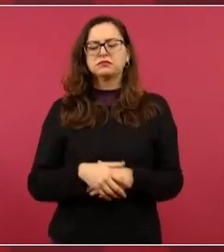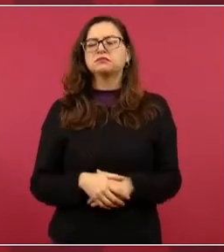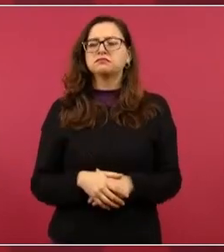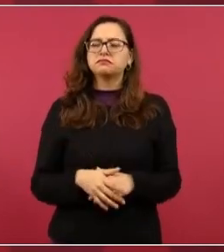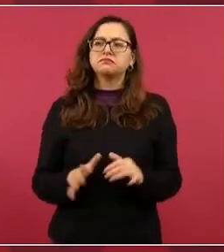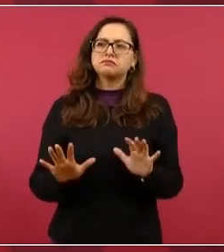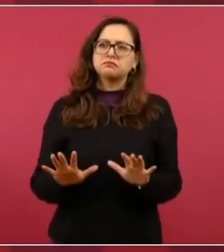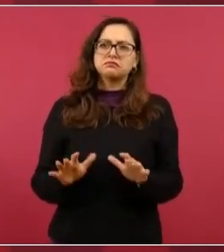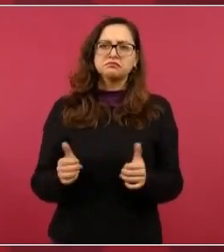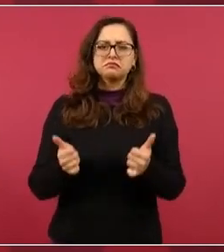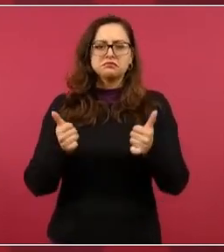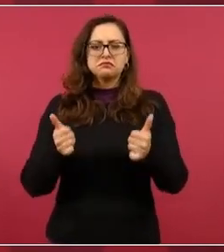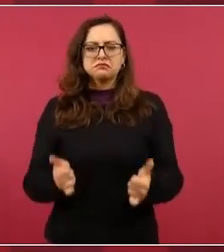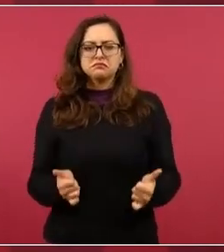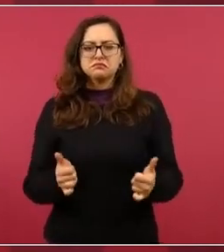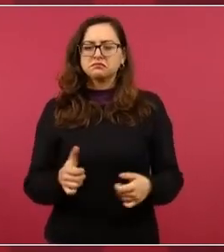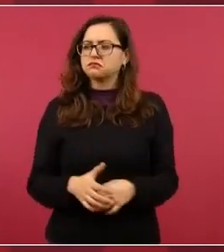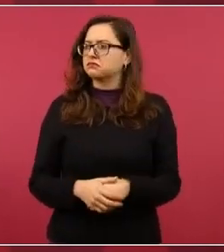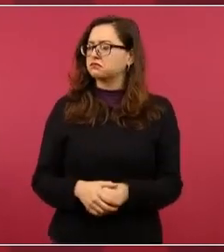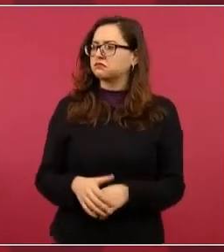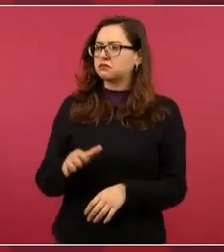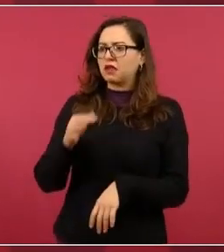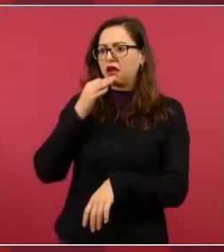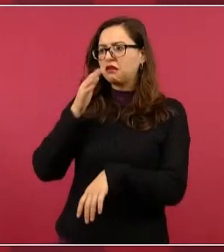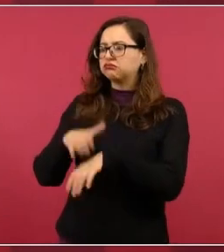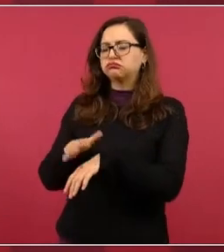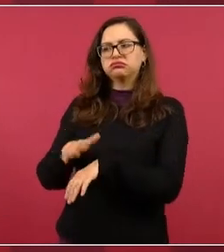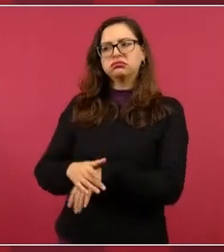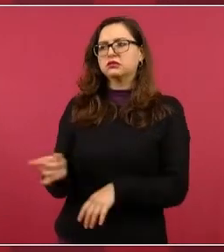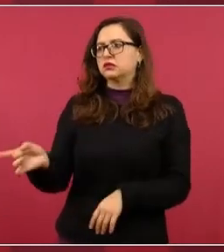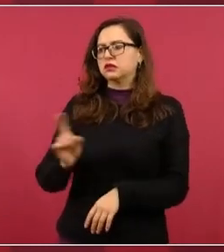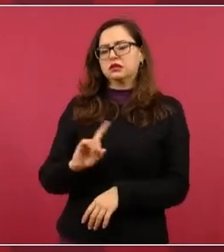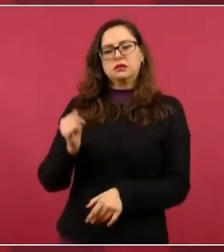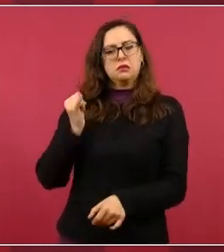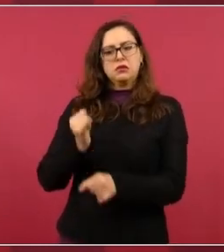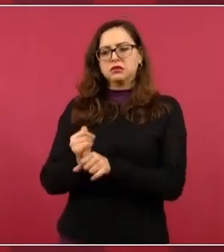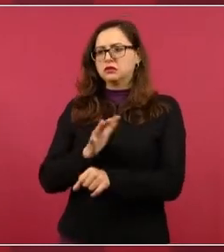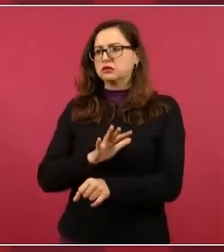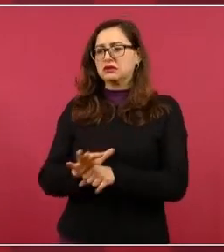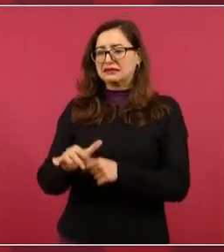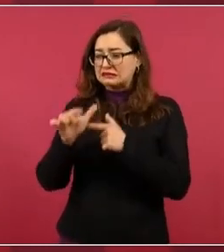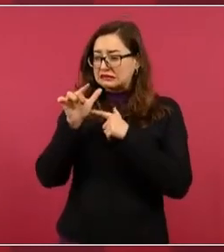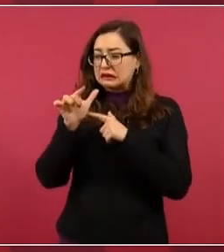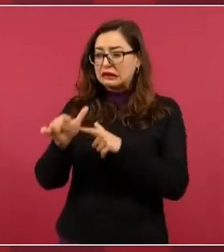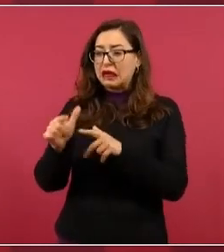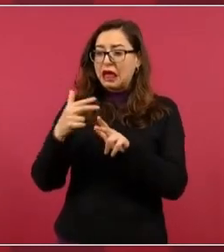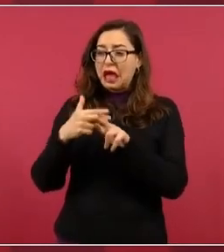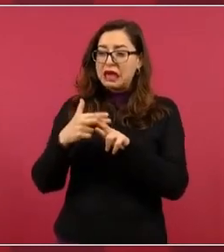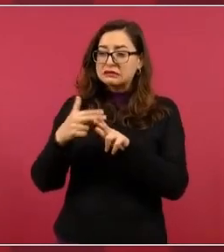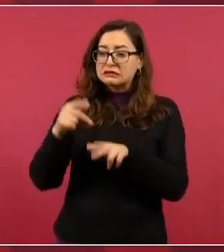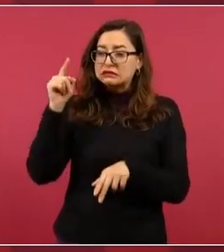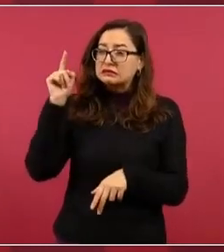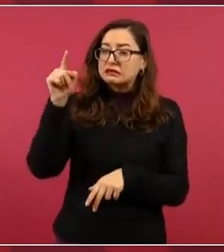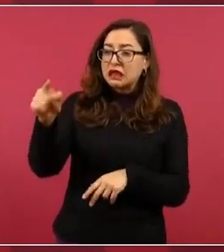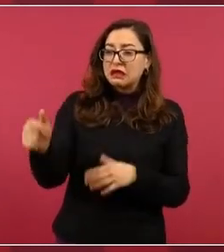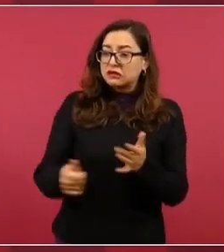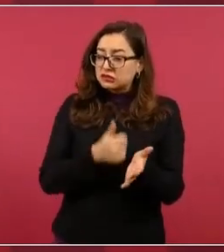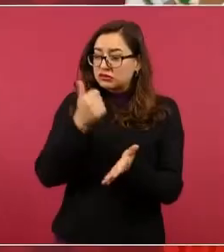dicen, no, vamos a seguir, ¿para qué vamos a México